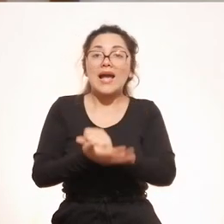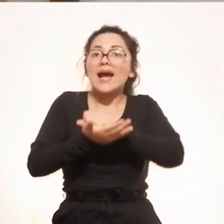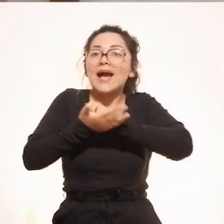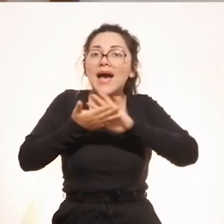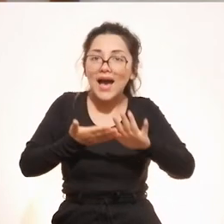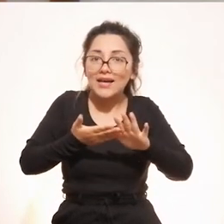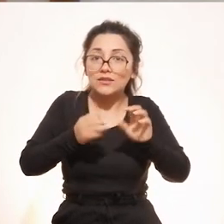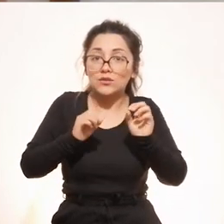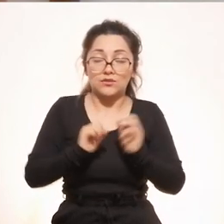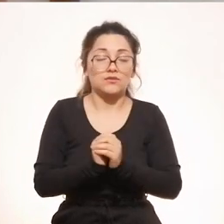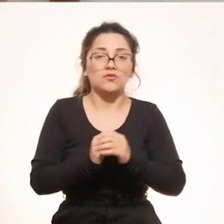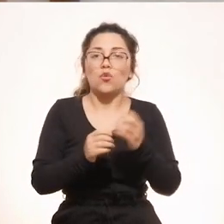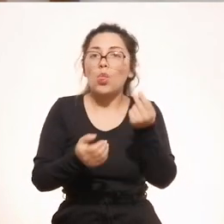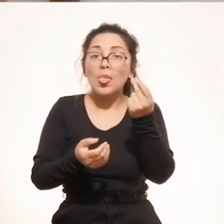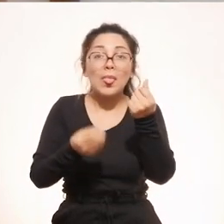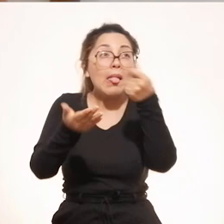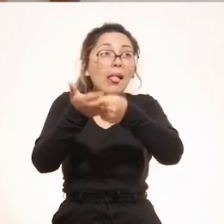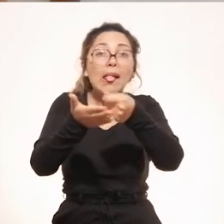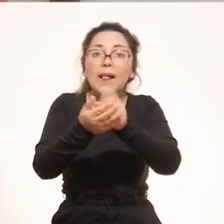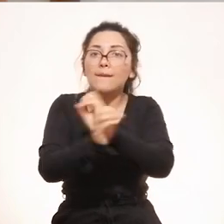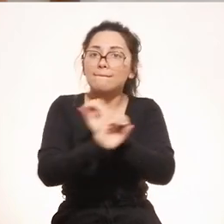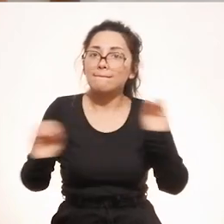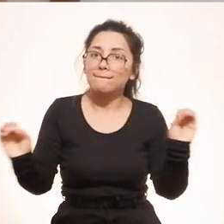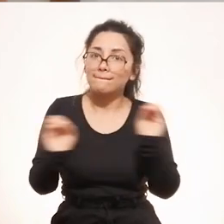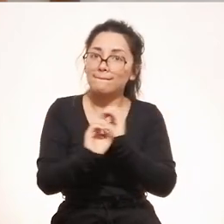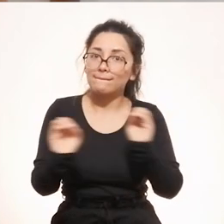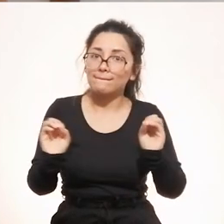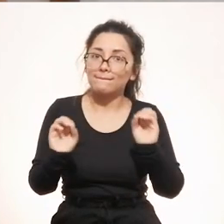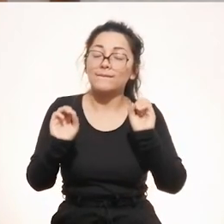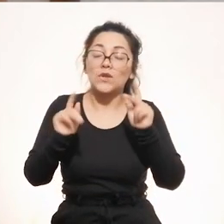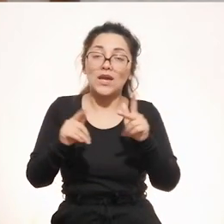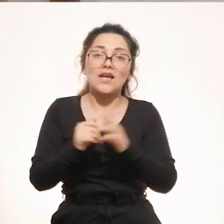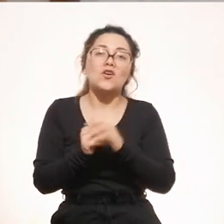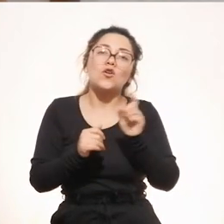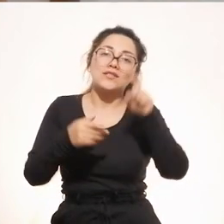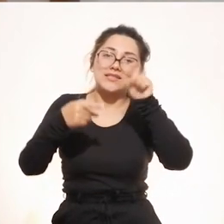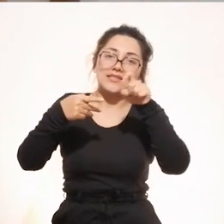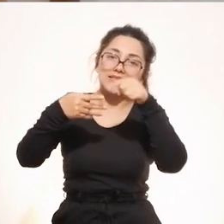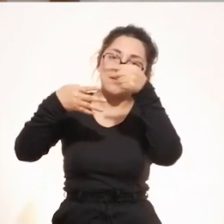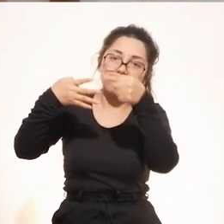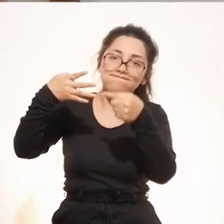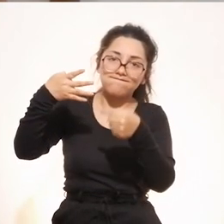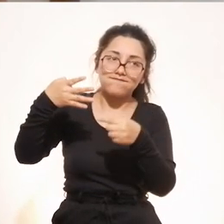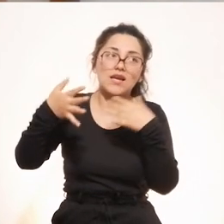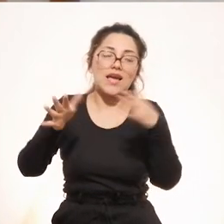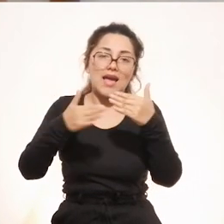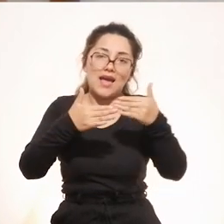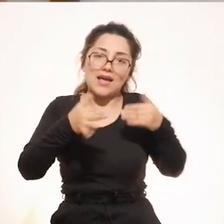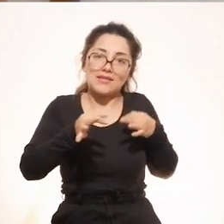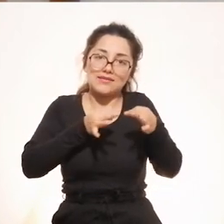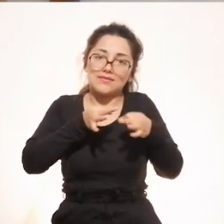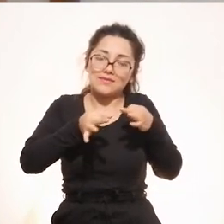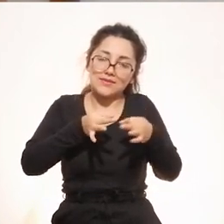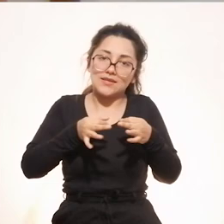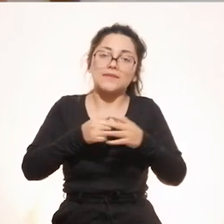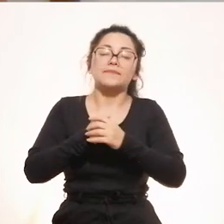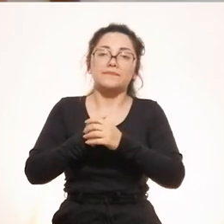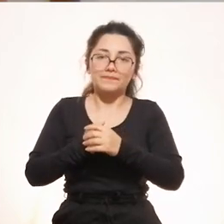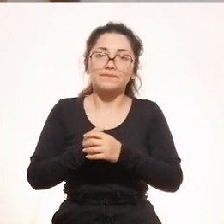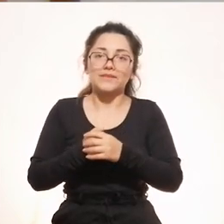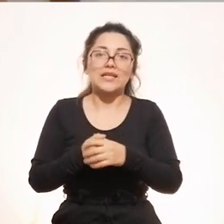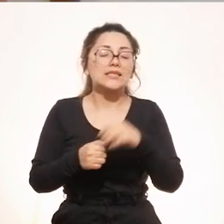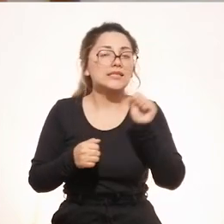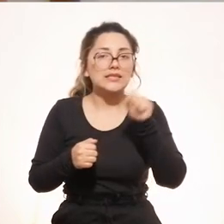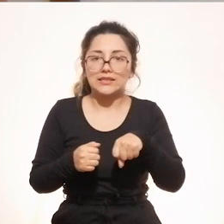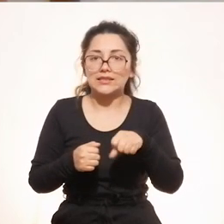ningún costo, solamente los alumnos o los postulantes tienen que cumplir este requisito, que nosotros